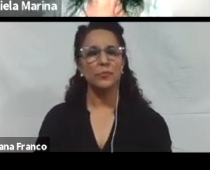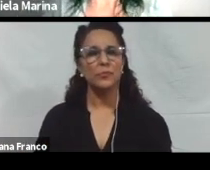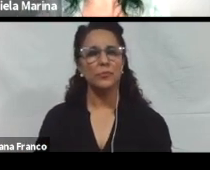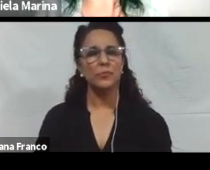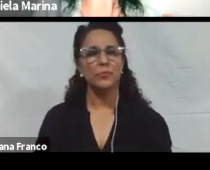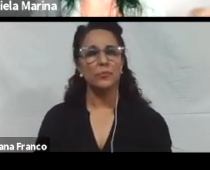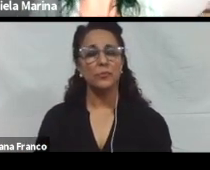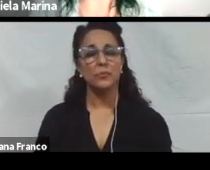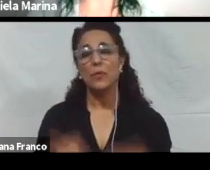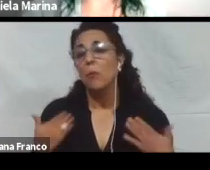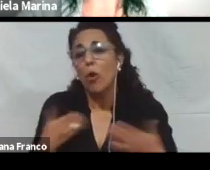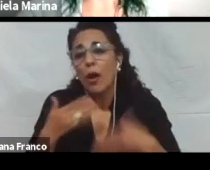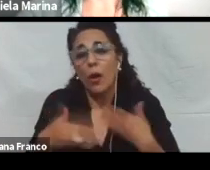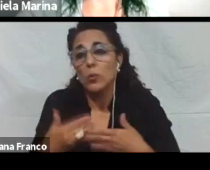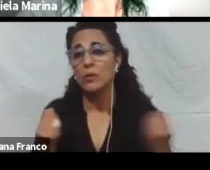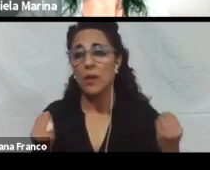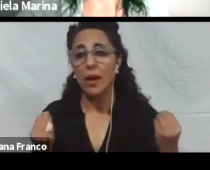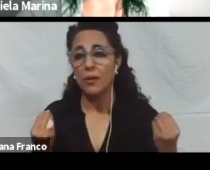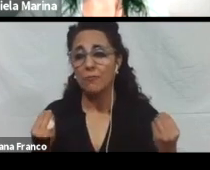¿Y por qué debemos utilizarlo?